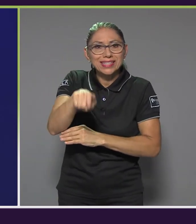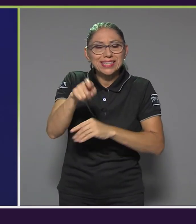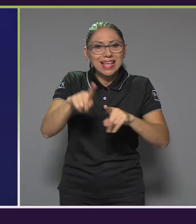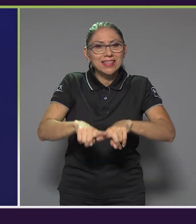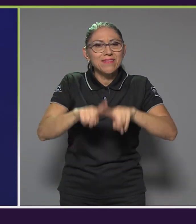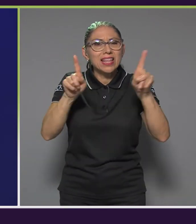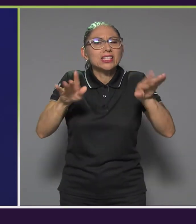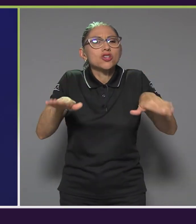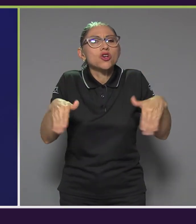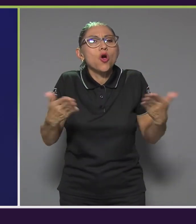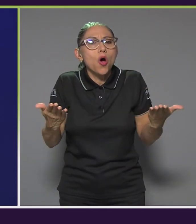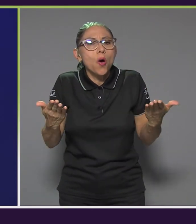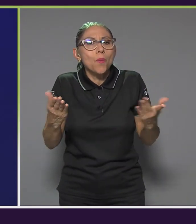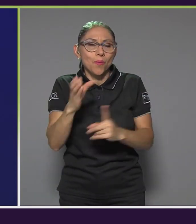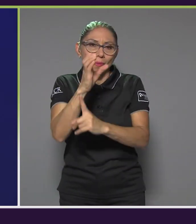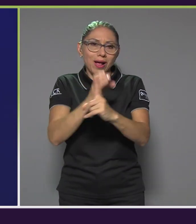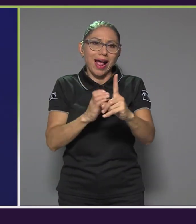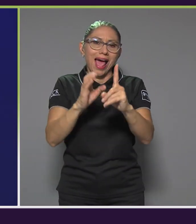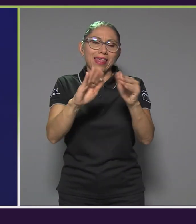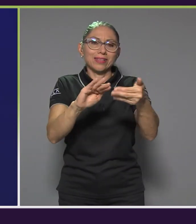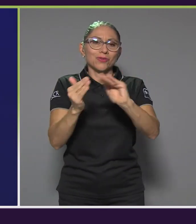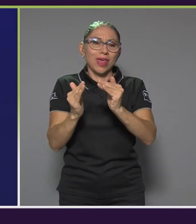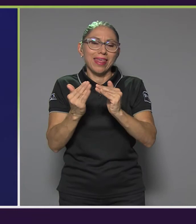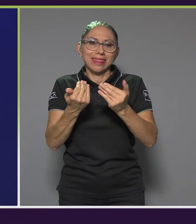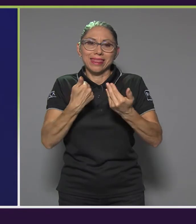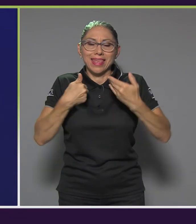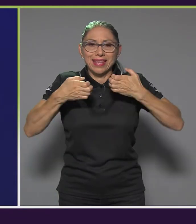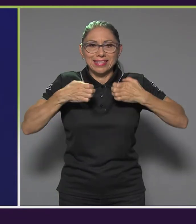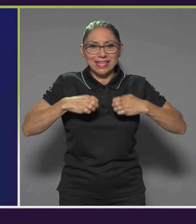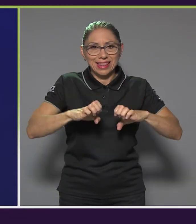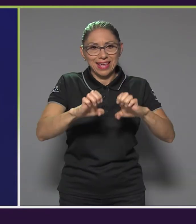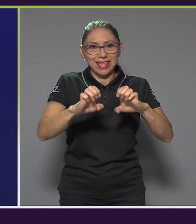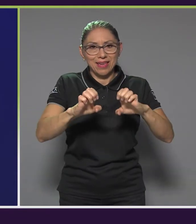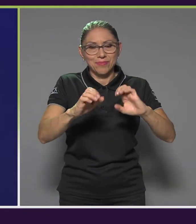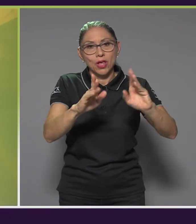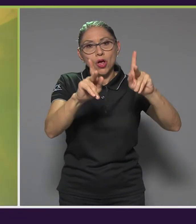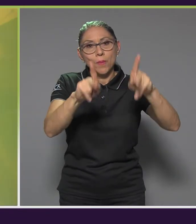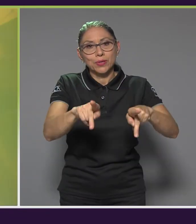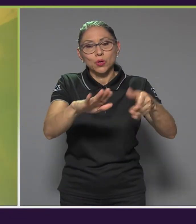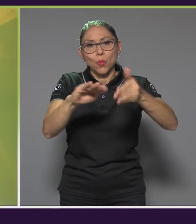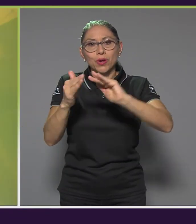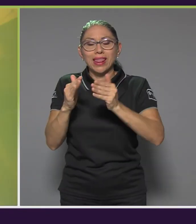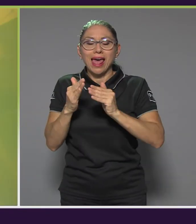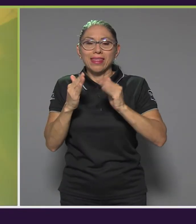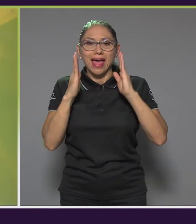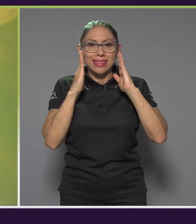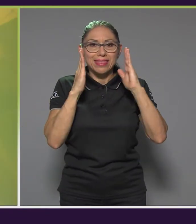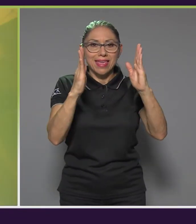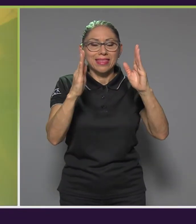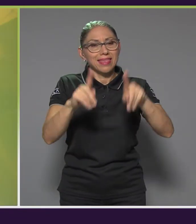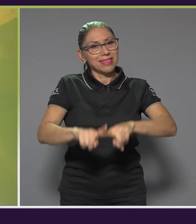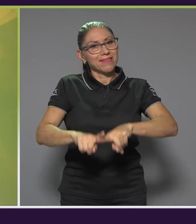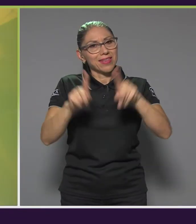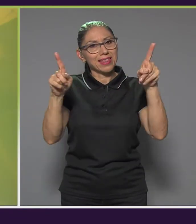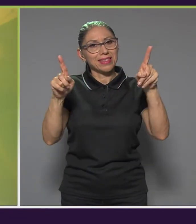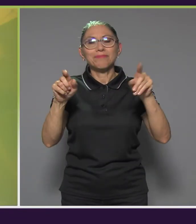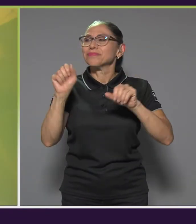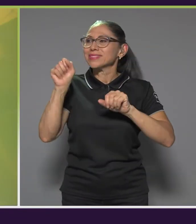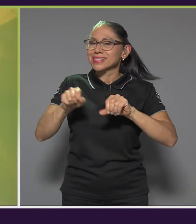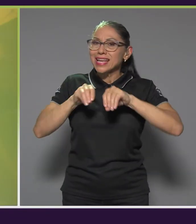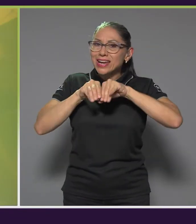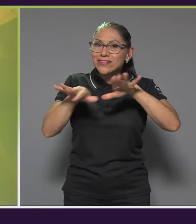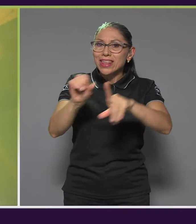Cada ciudad tendrá su estrategia y la comunidad lo va a abordar de diferente manera. Así es, y en las redes sociales de Nexos usted